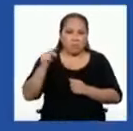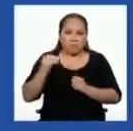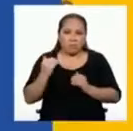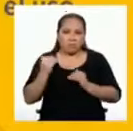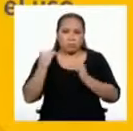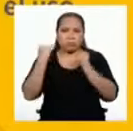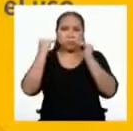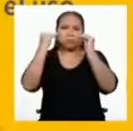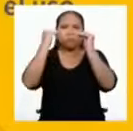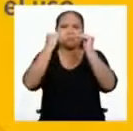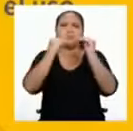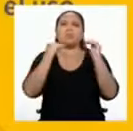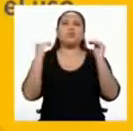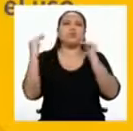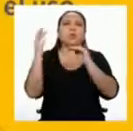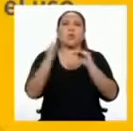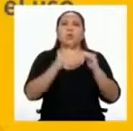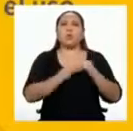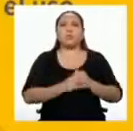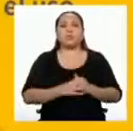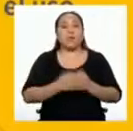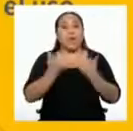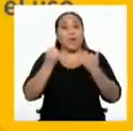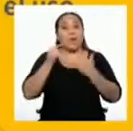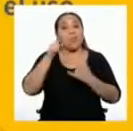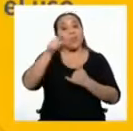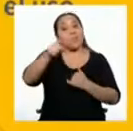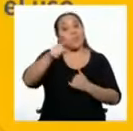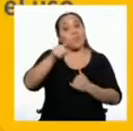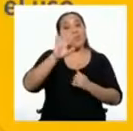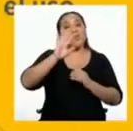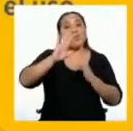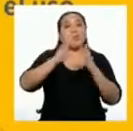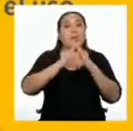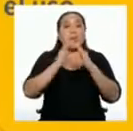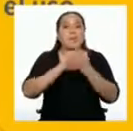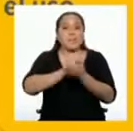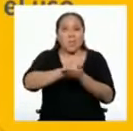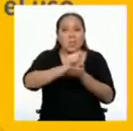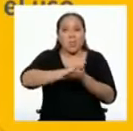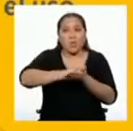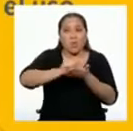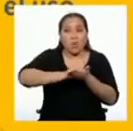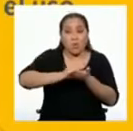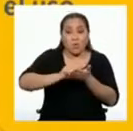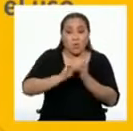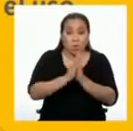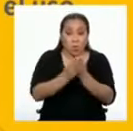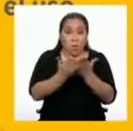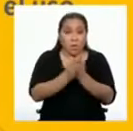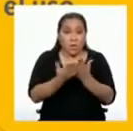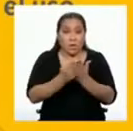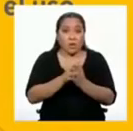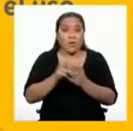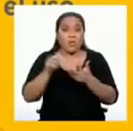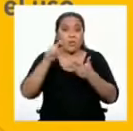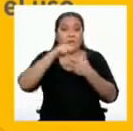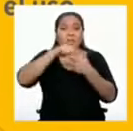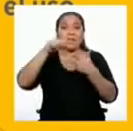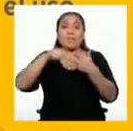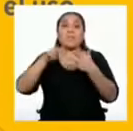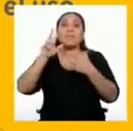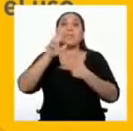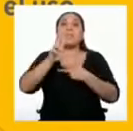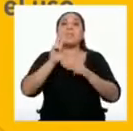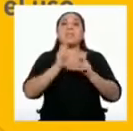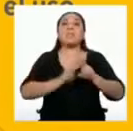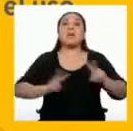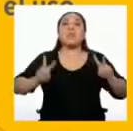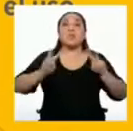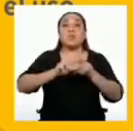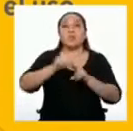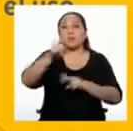futuro próximo. Ahora es tu turno desde casa. Anota en tu cuaderno de apuntes tres valores que crees que harán posible